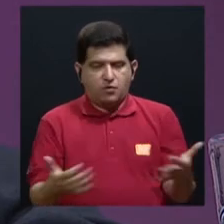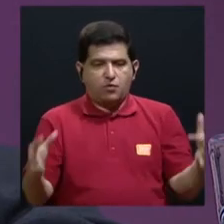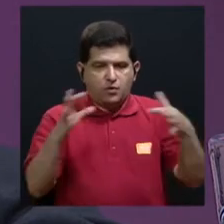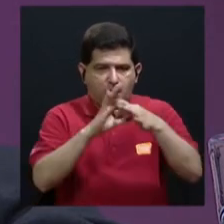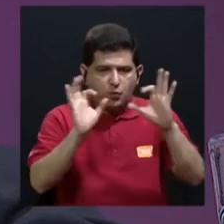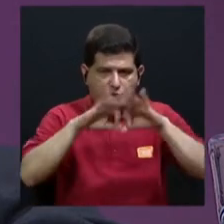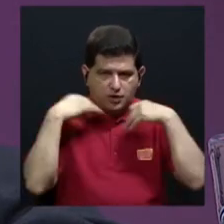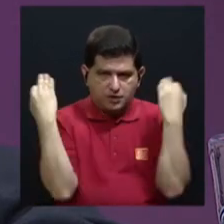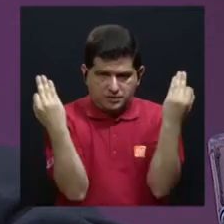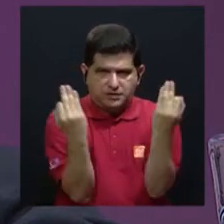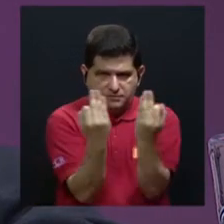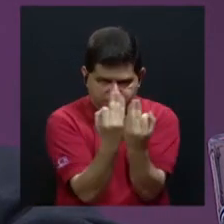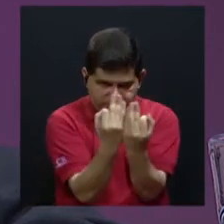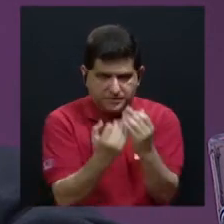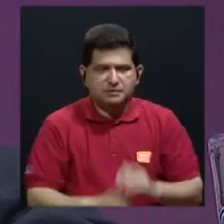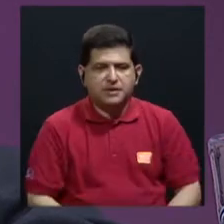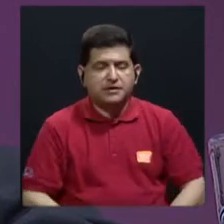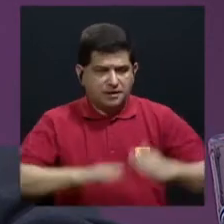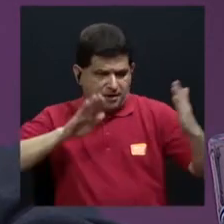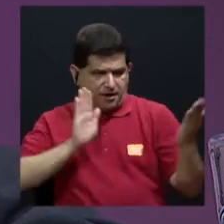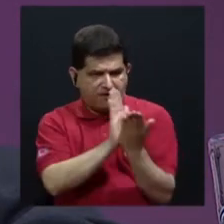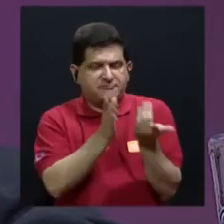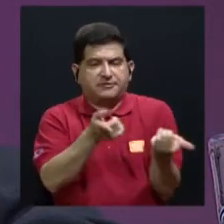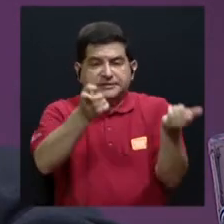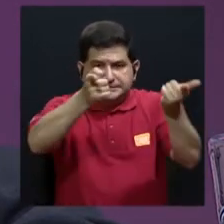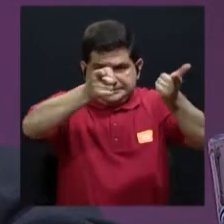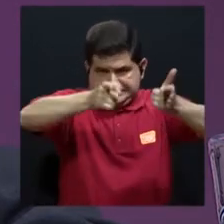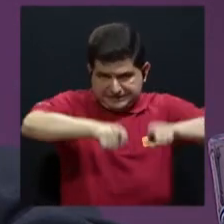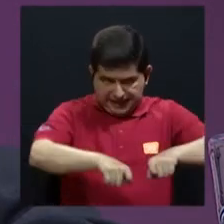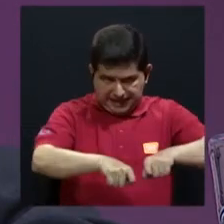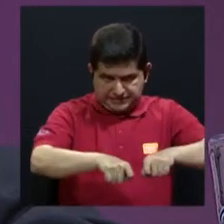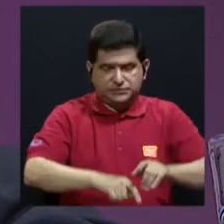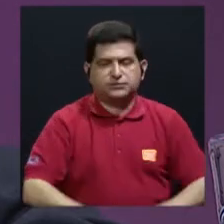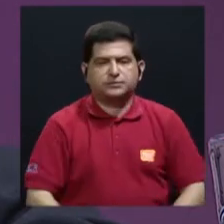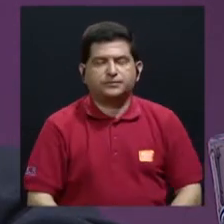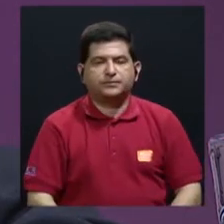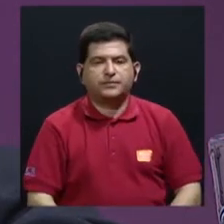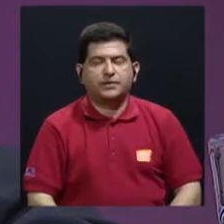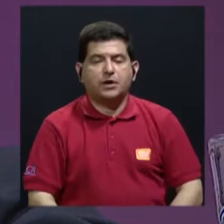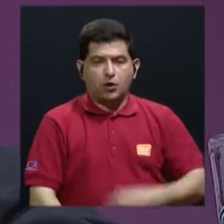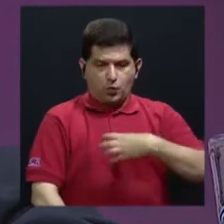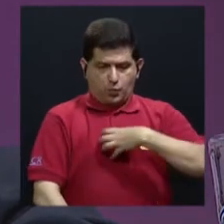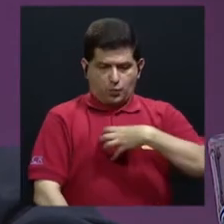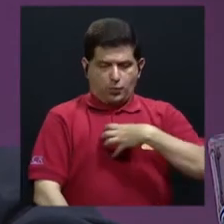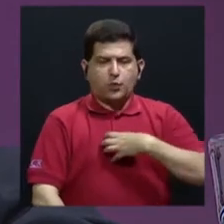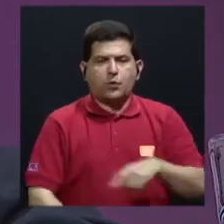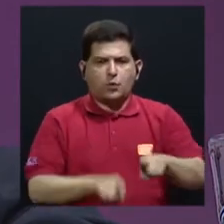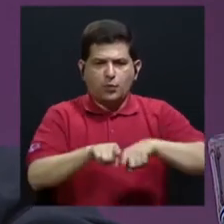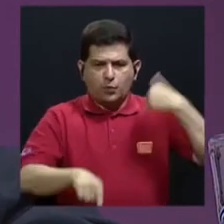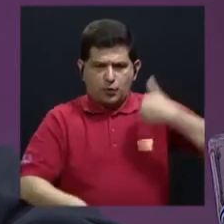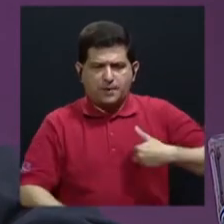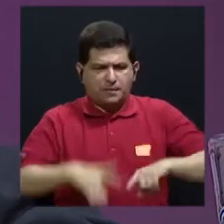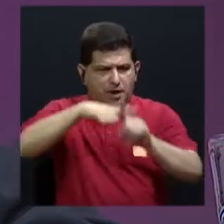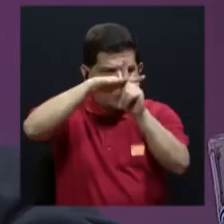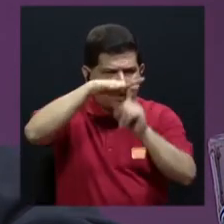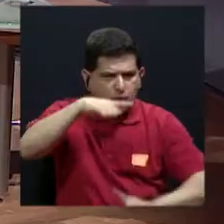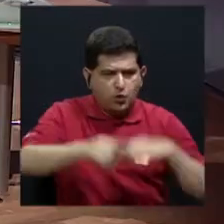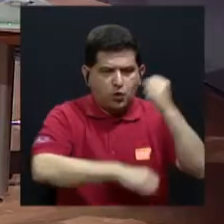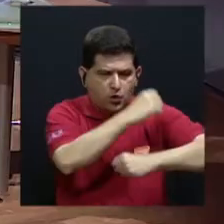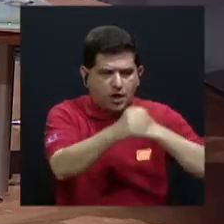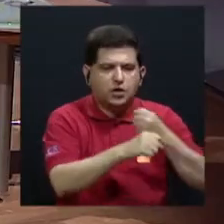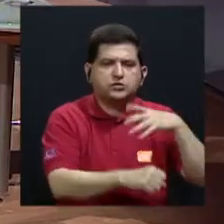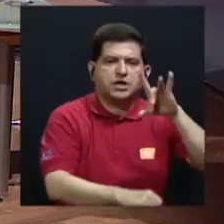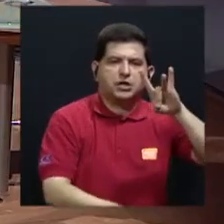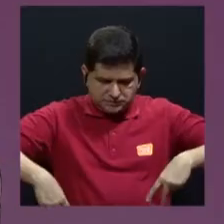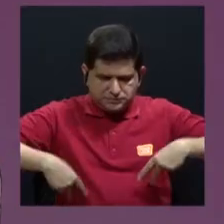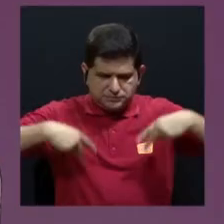a su familia enfrentan un caso, el caso de su propio hermano que fue desaparecido en la década de los